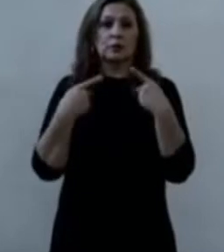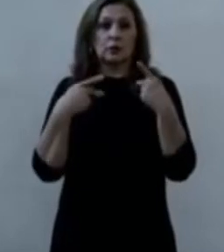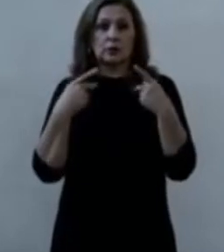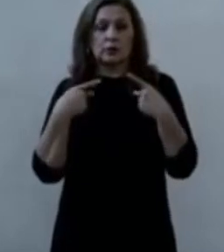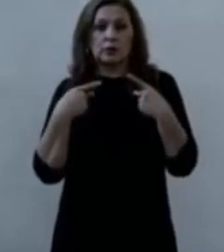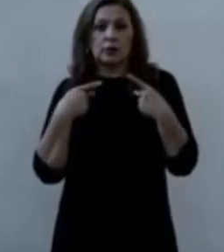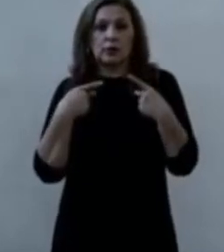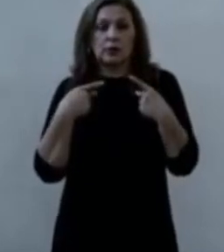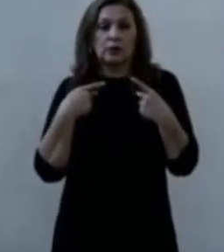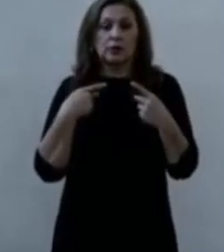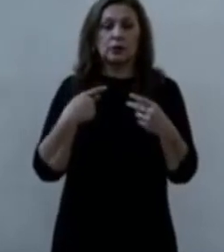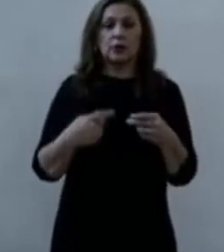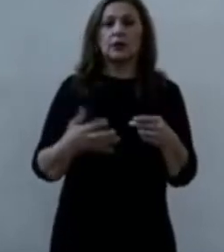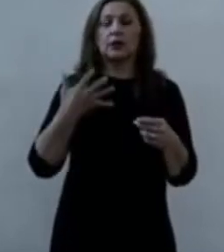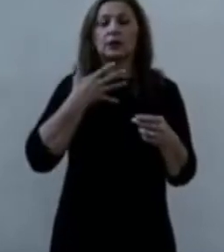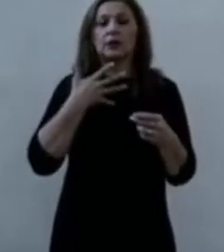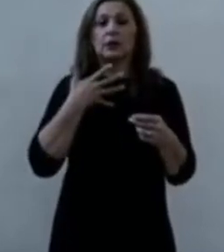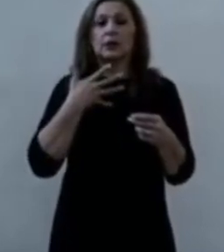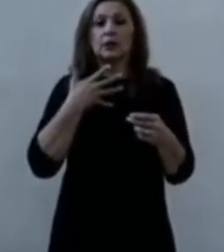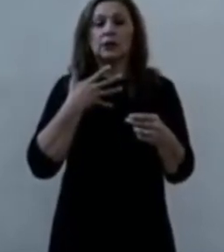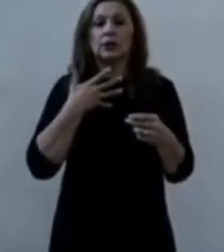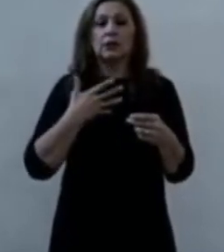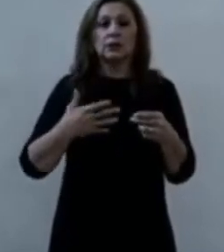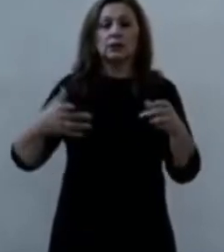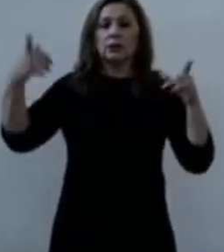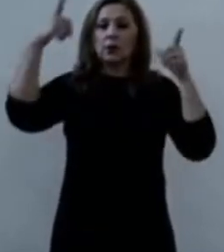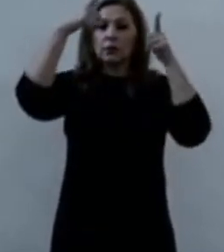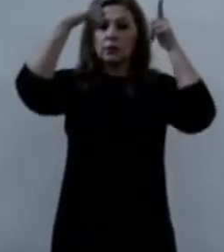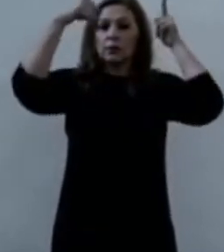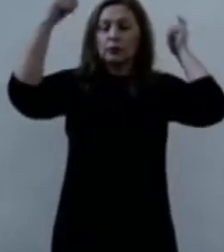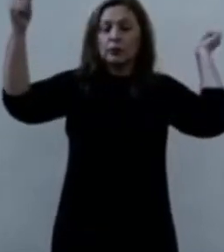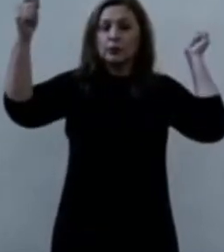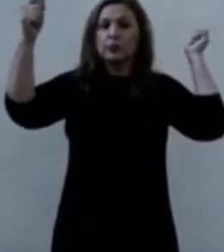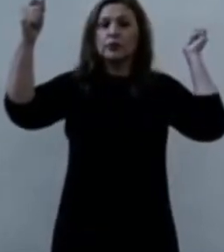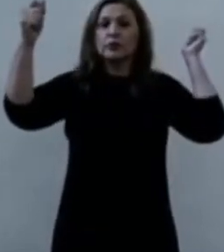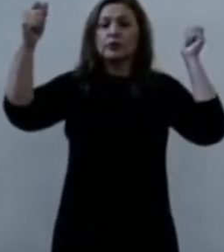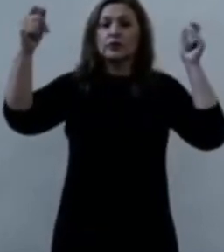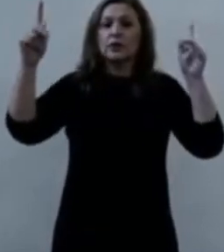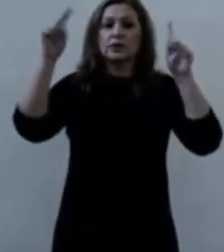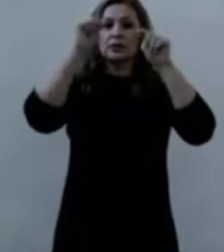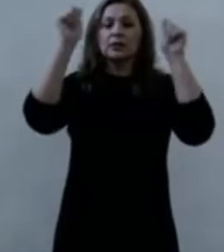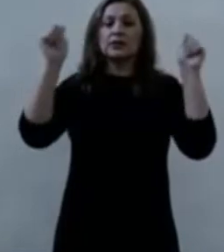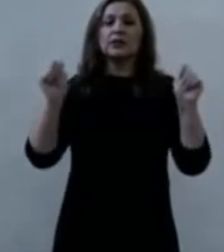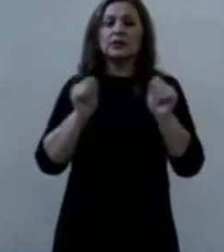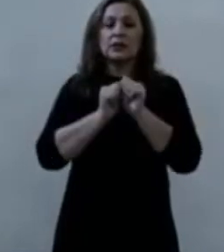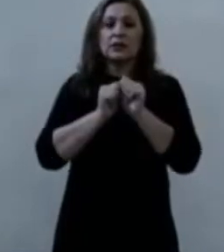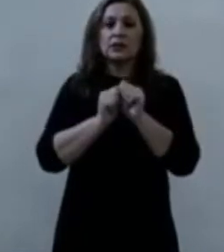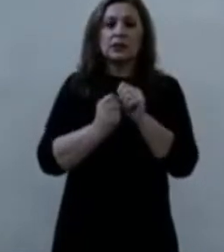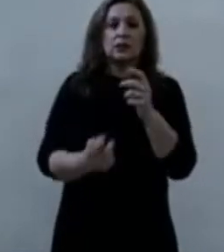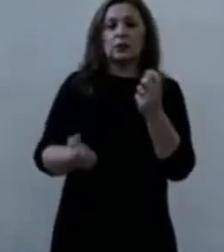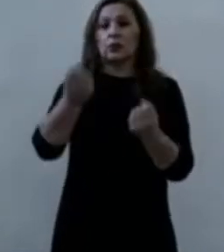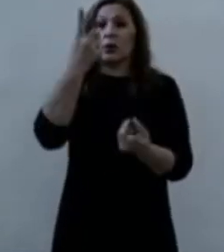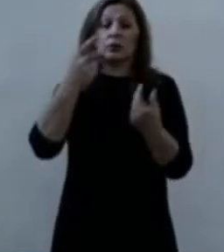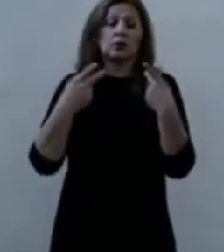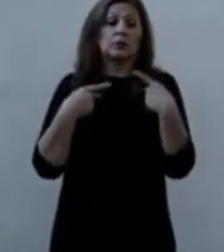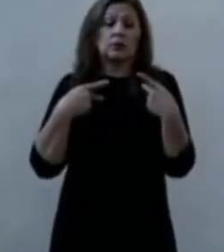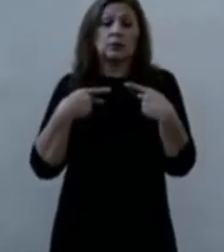universitarios, nos impresiona aquel que nace